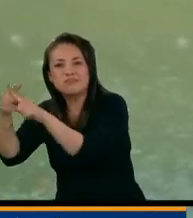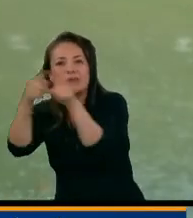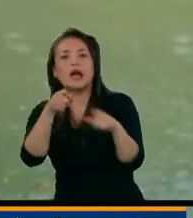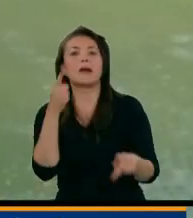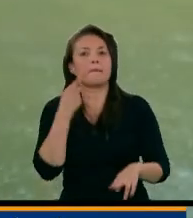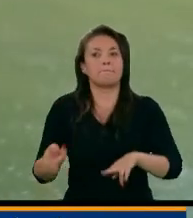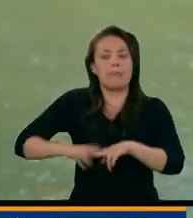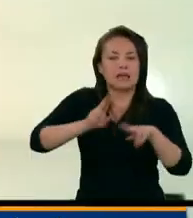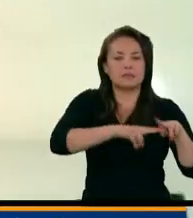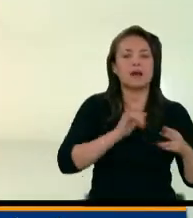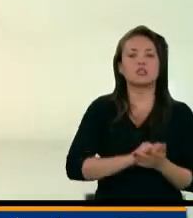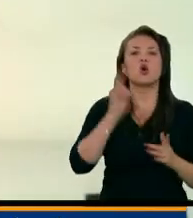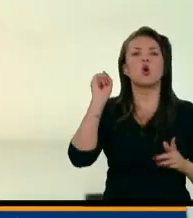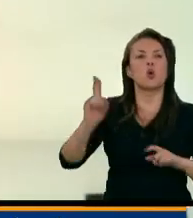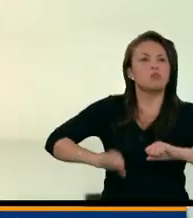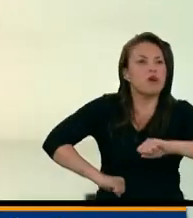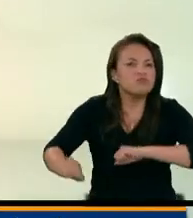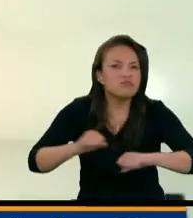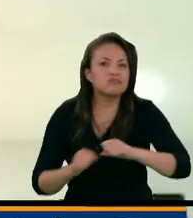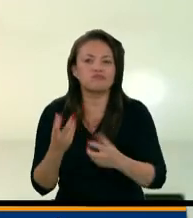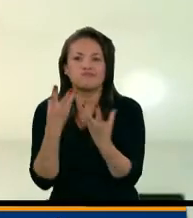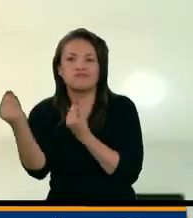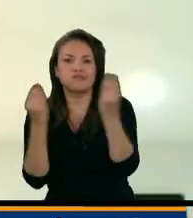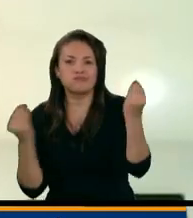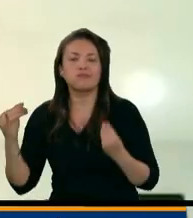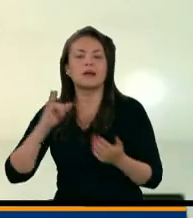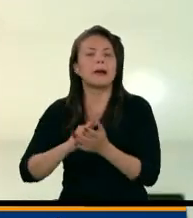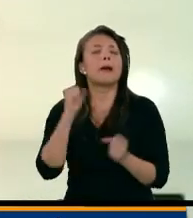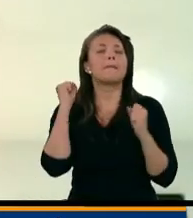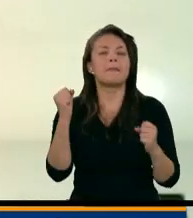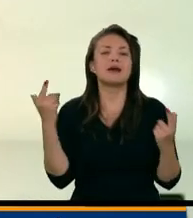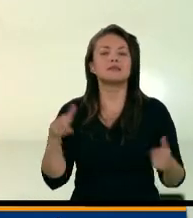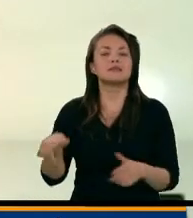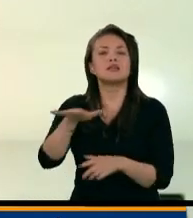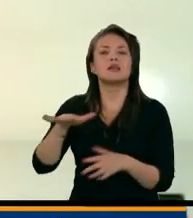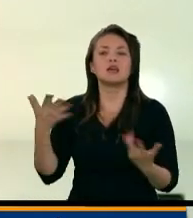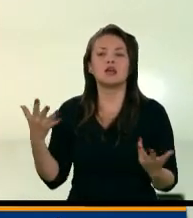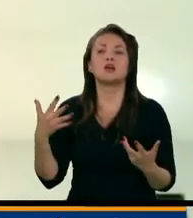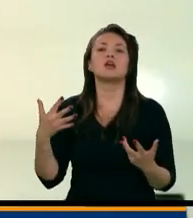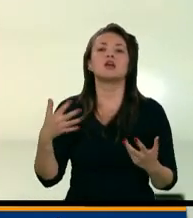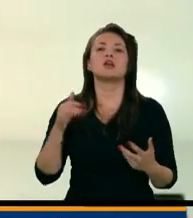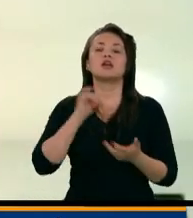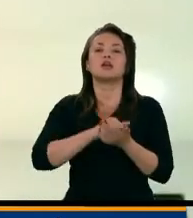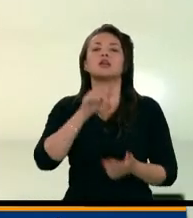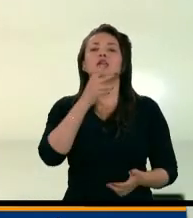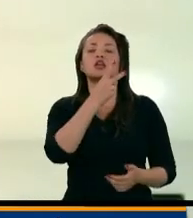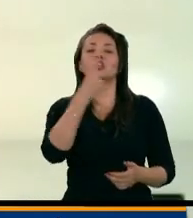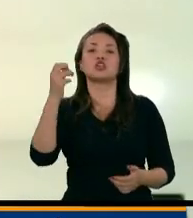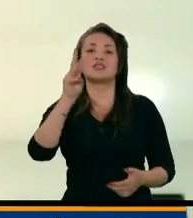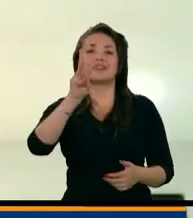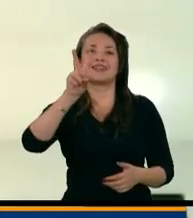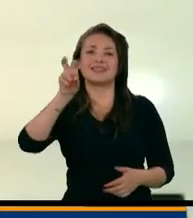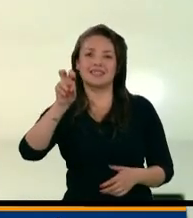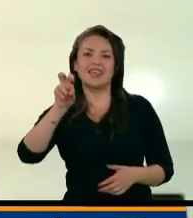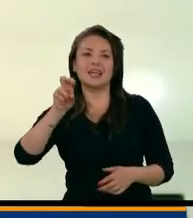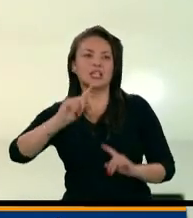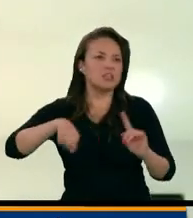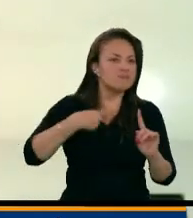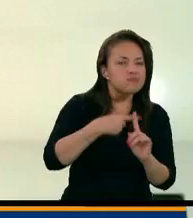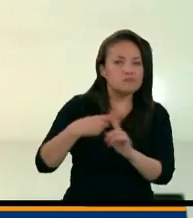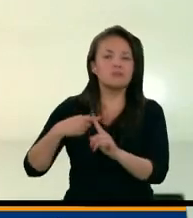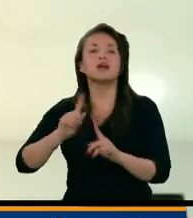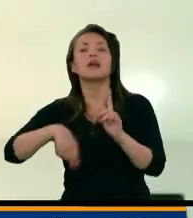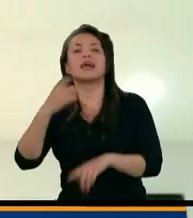y presencia de los grupos armados ilegales en el país. Concretamente han tenido lugar 237 amedrentamientos y 531